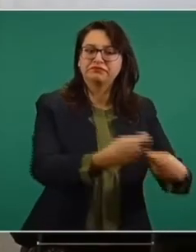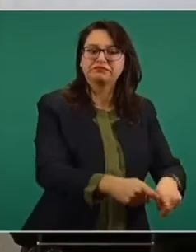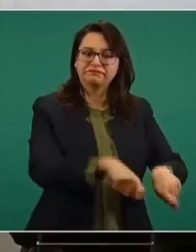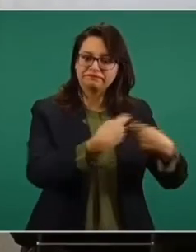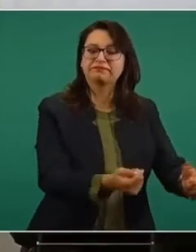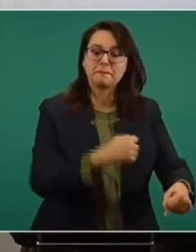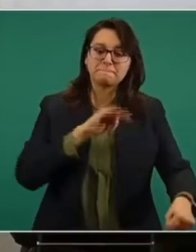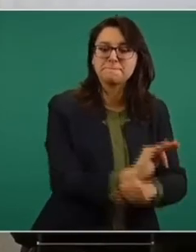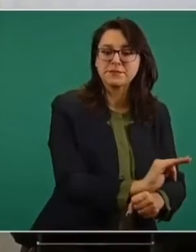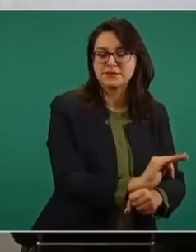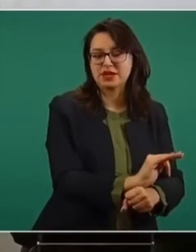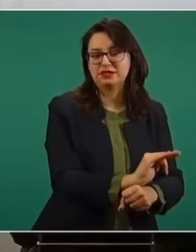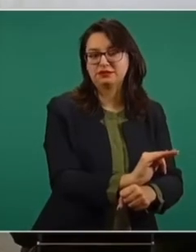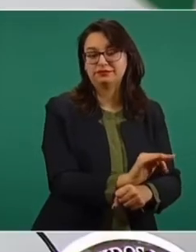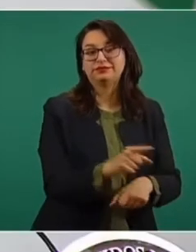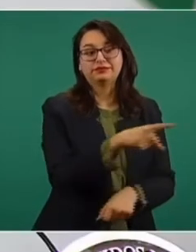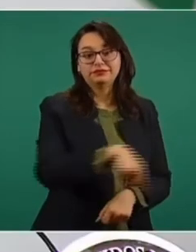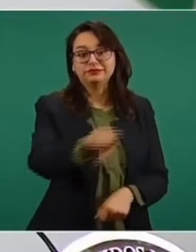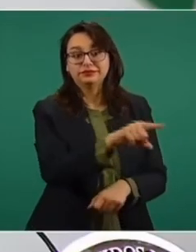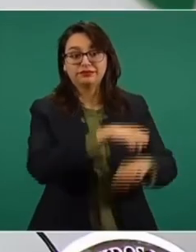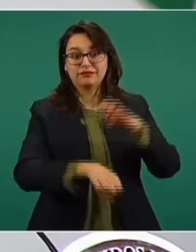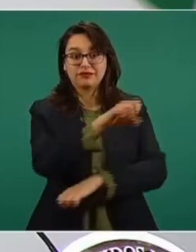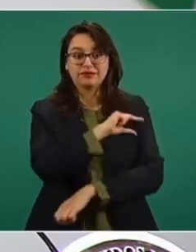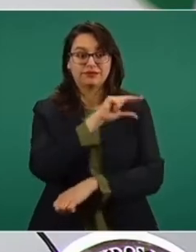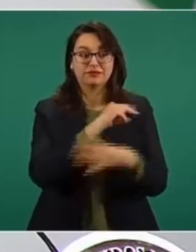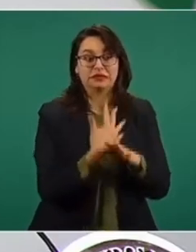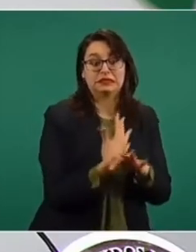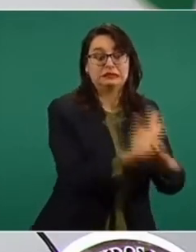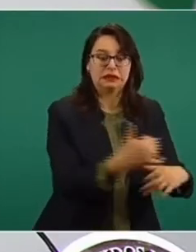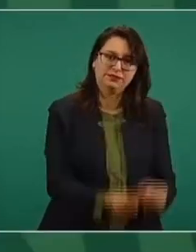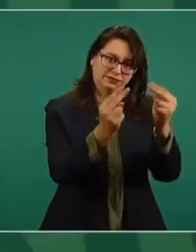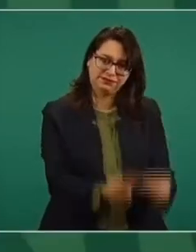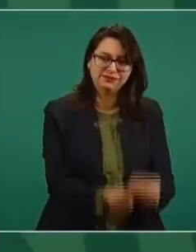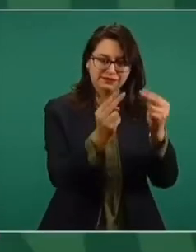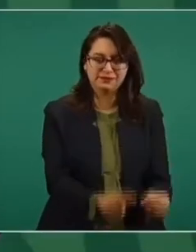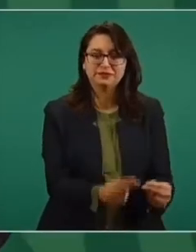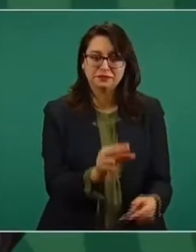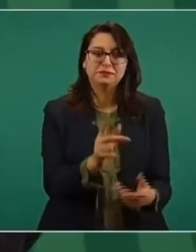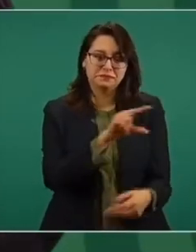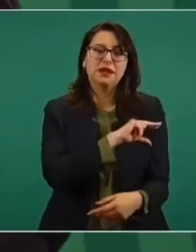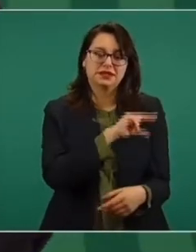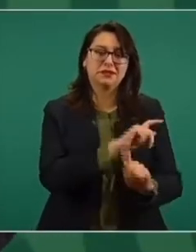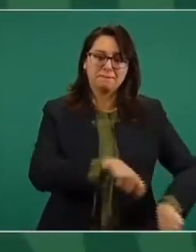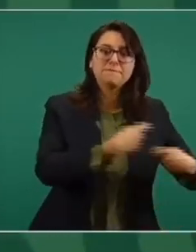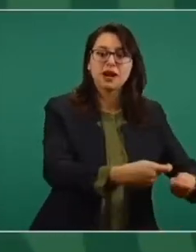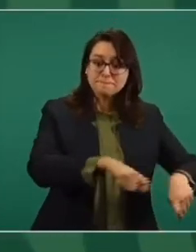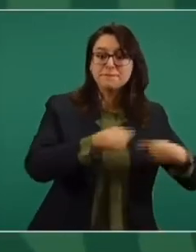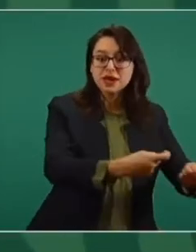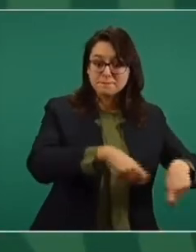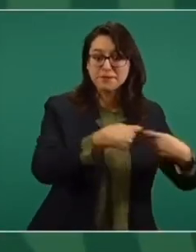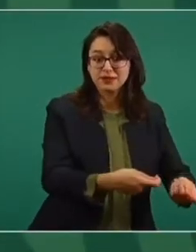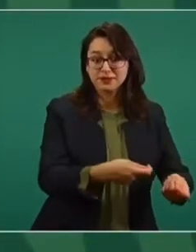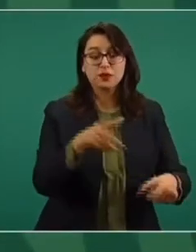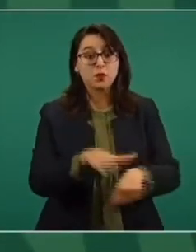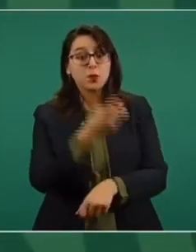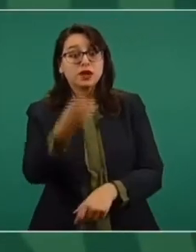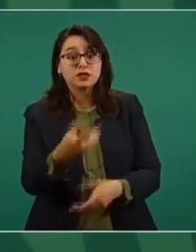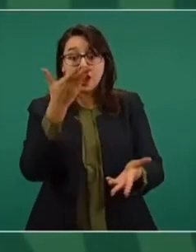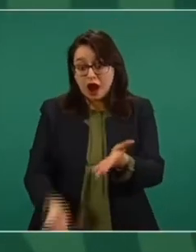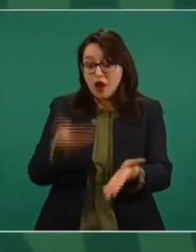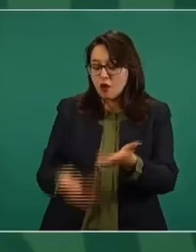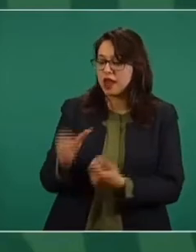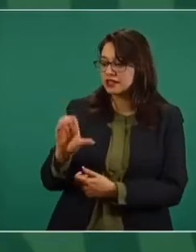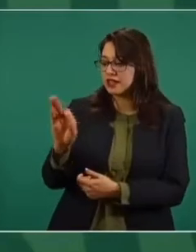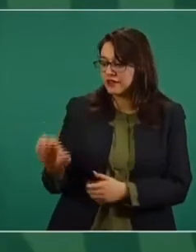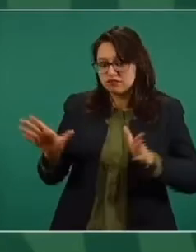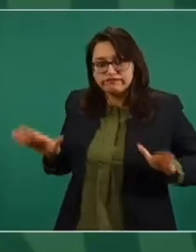que dicho sea de paso, alargaron la bandera del medio ambiente. Entonces ahora que estamos fortaleciendo a